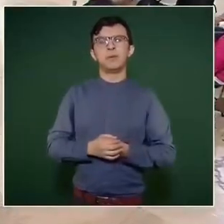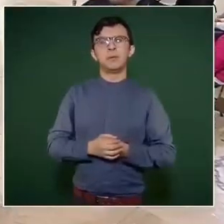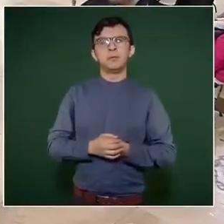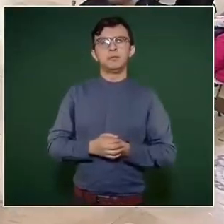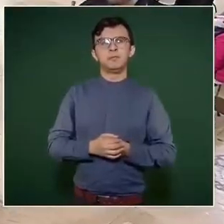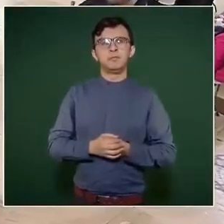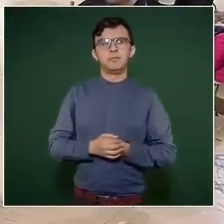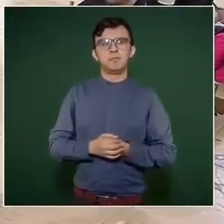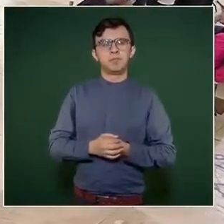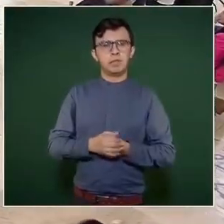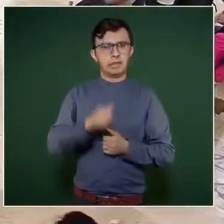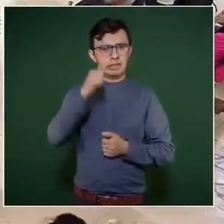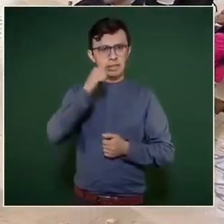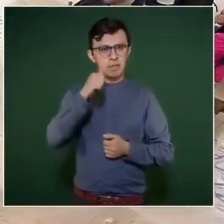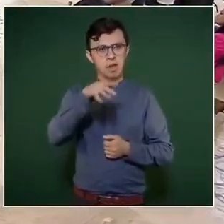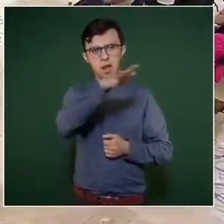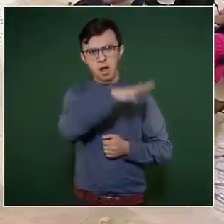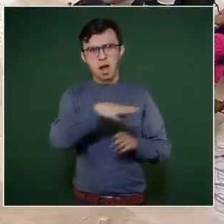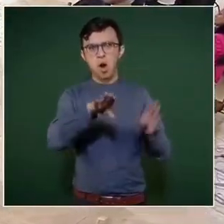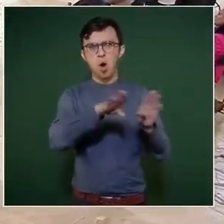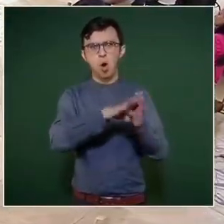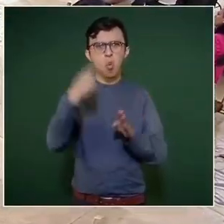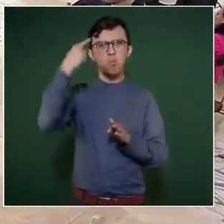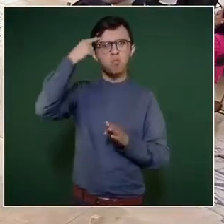ha sido una ciudad progresista,